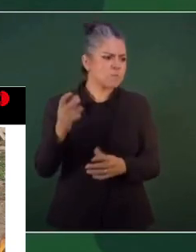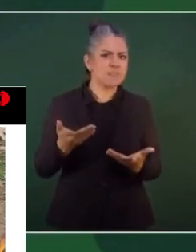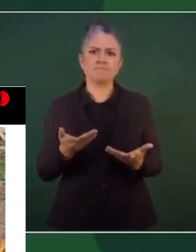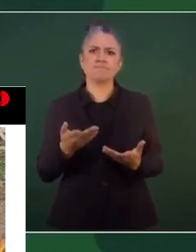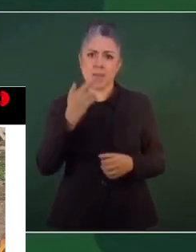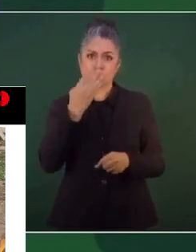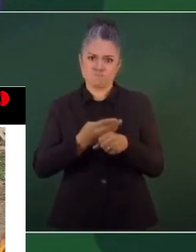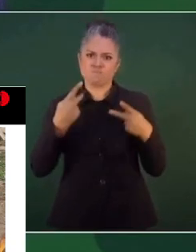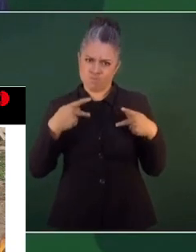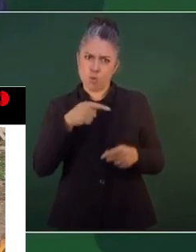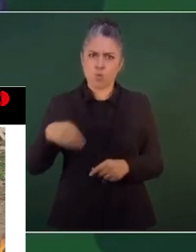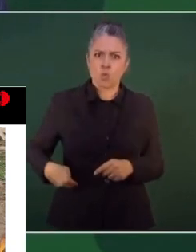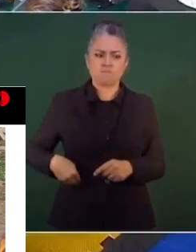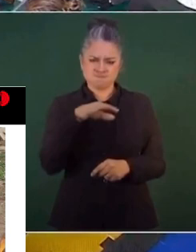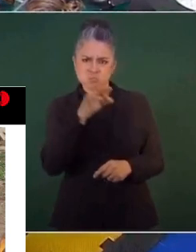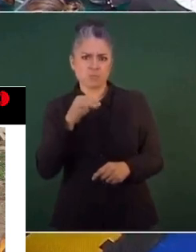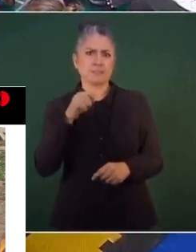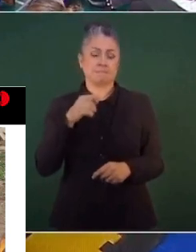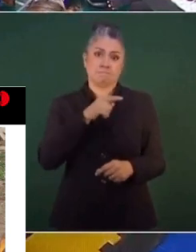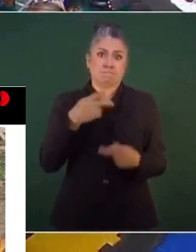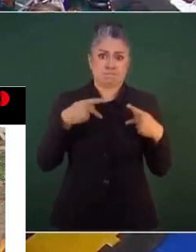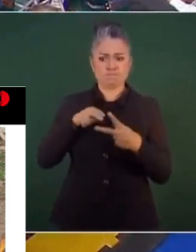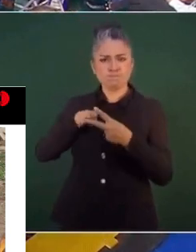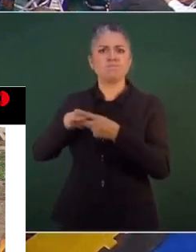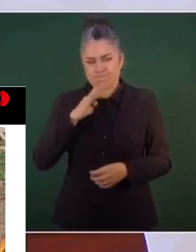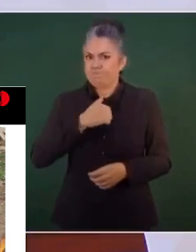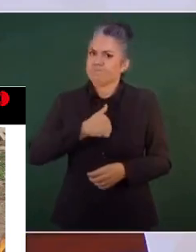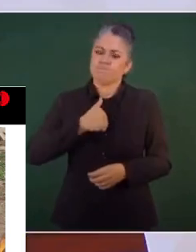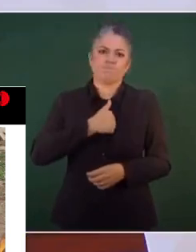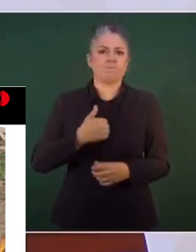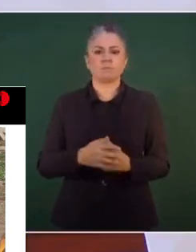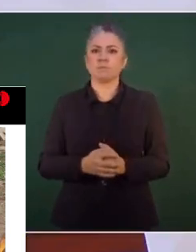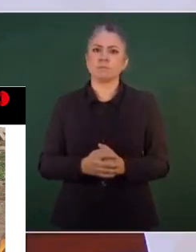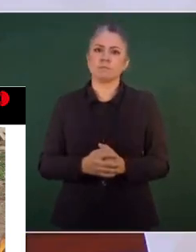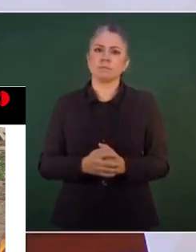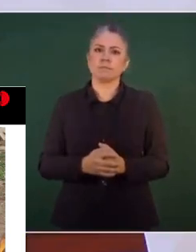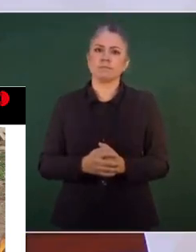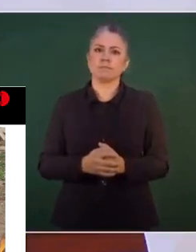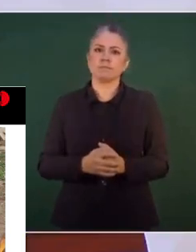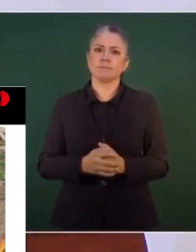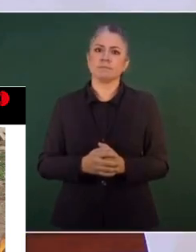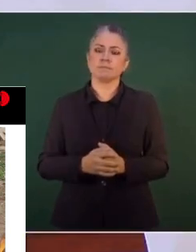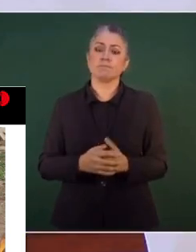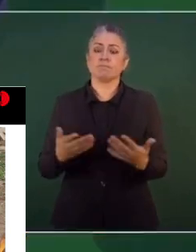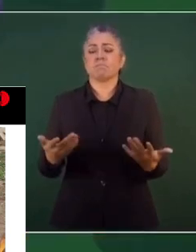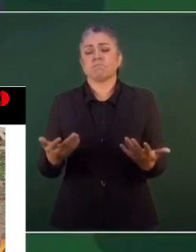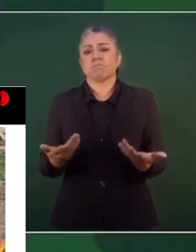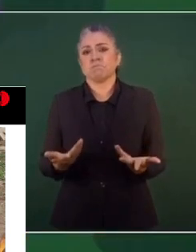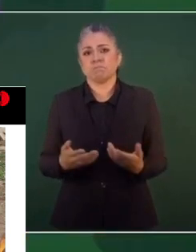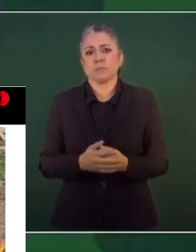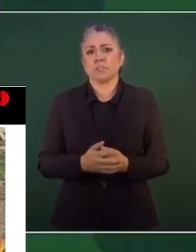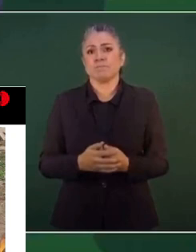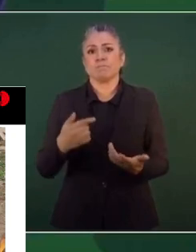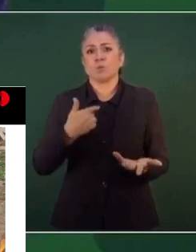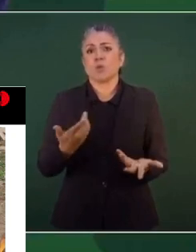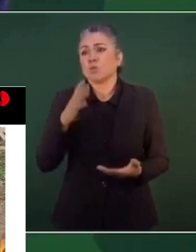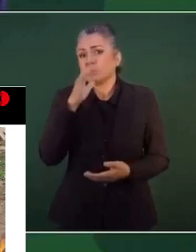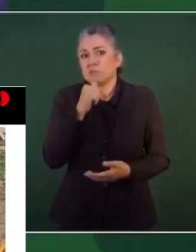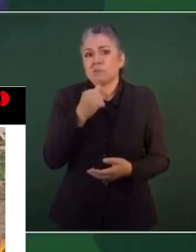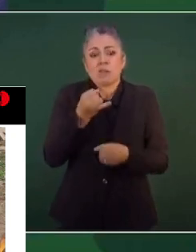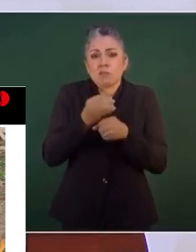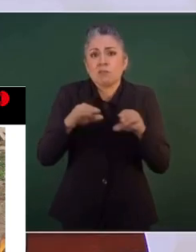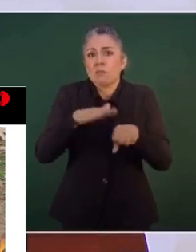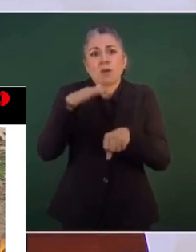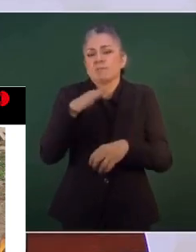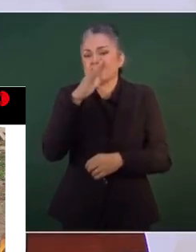responsables de este homicidio, muy lamentable. Y no puedo dar más